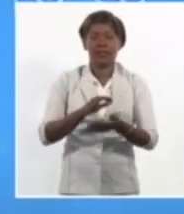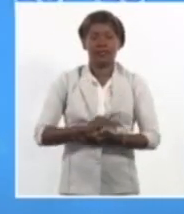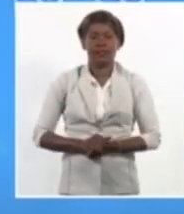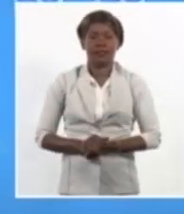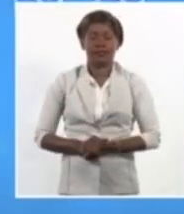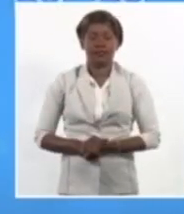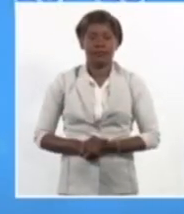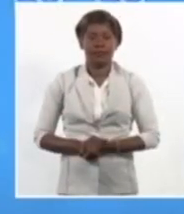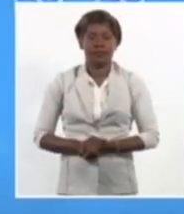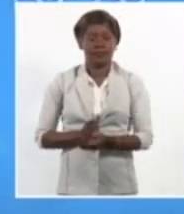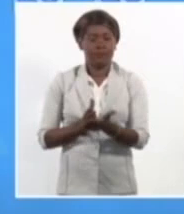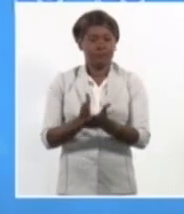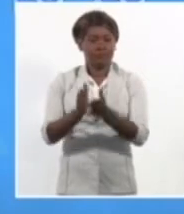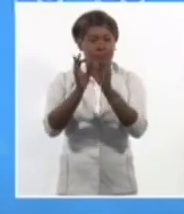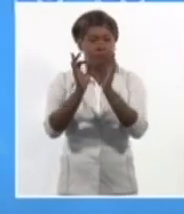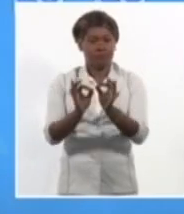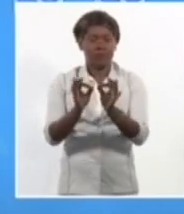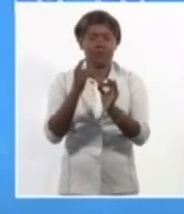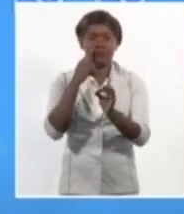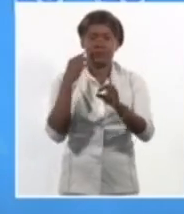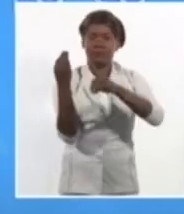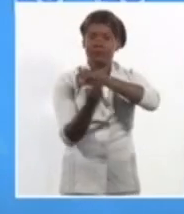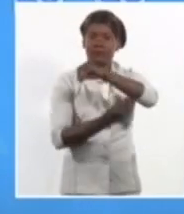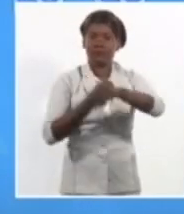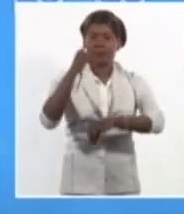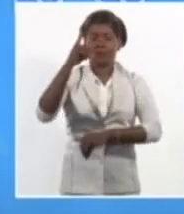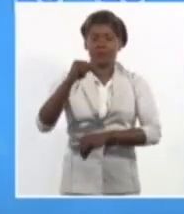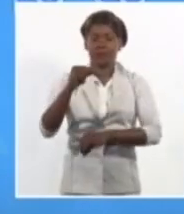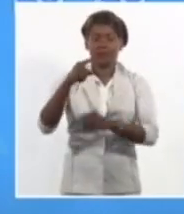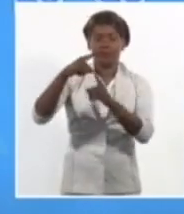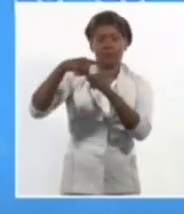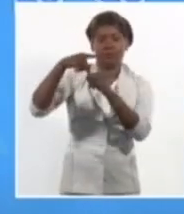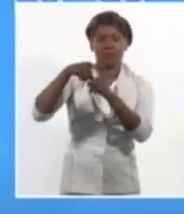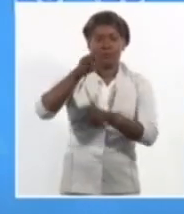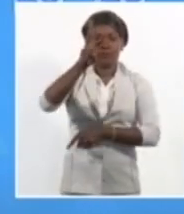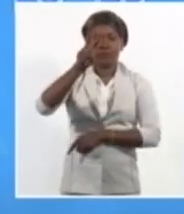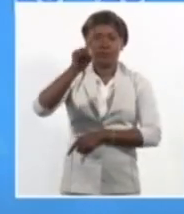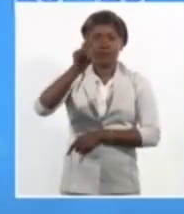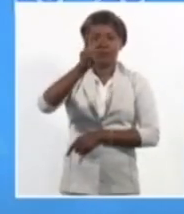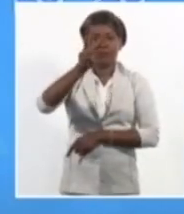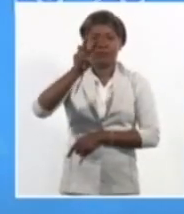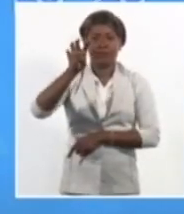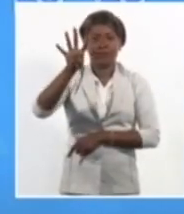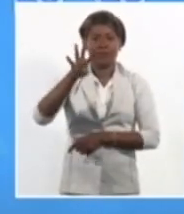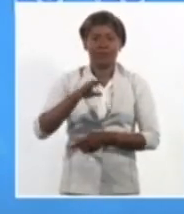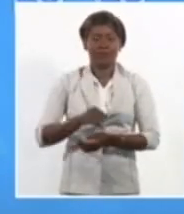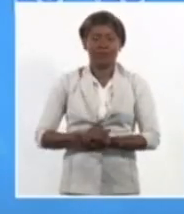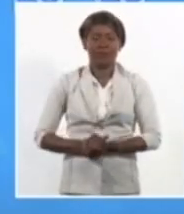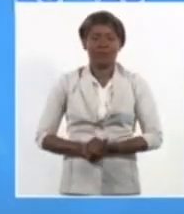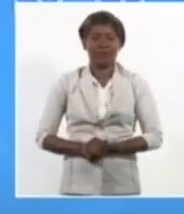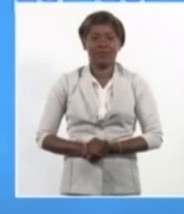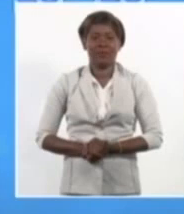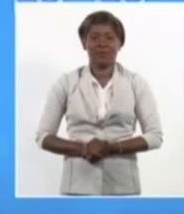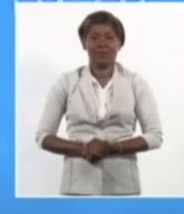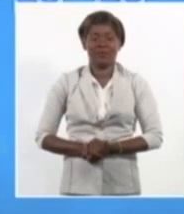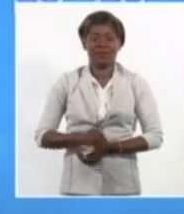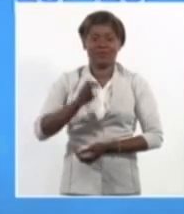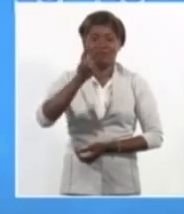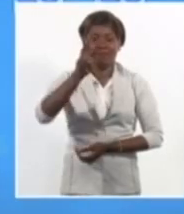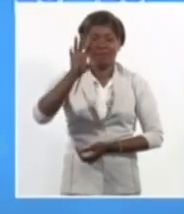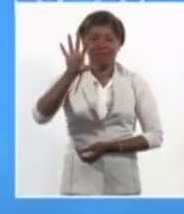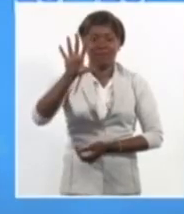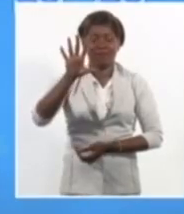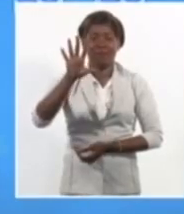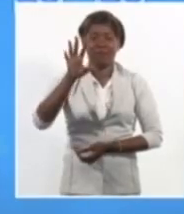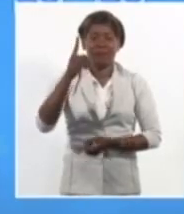continuarán bien elevadas en el resto del país entre 31, 34 y fíjense hasta 35 grados Celsius en la